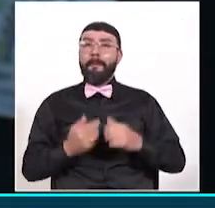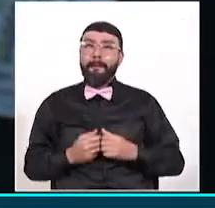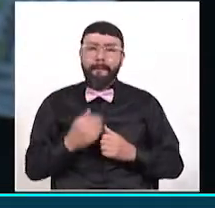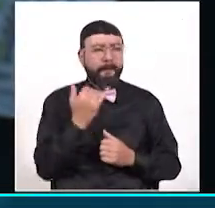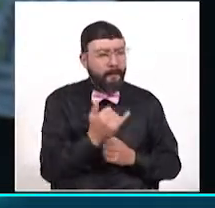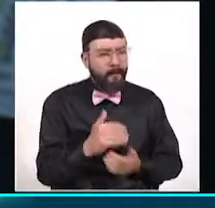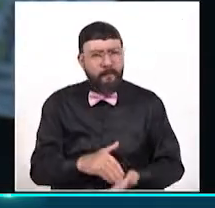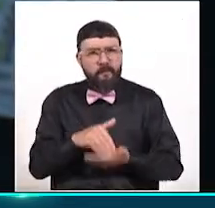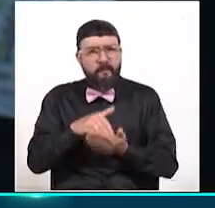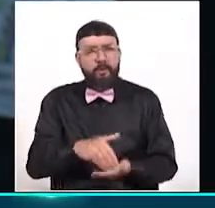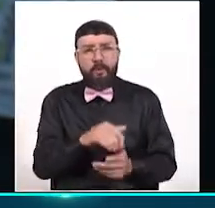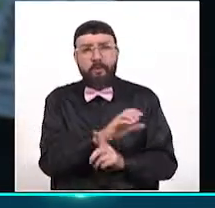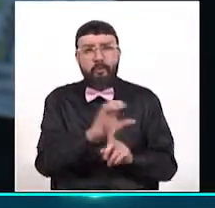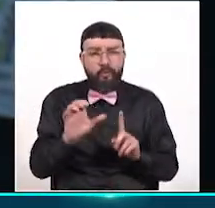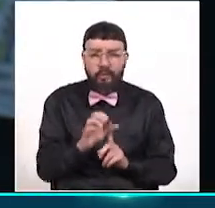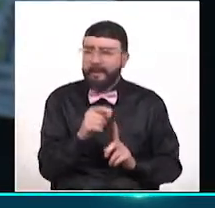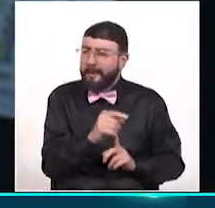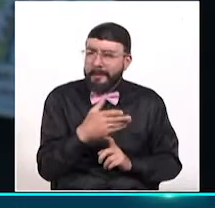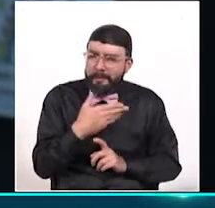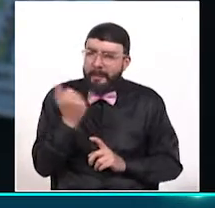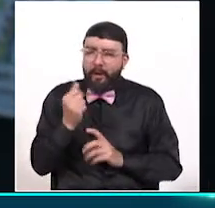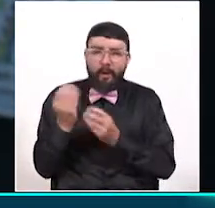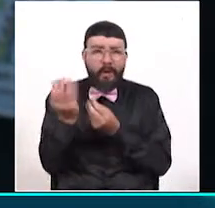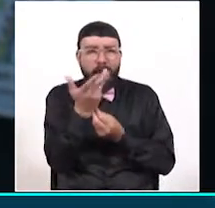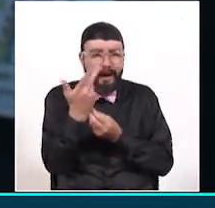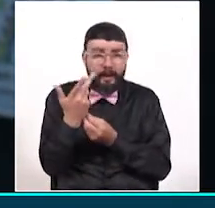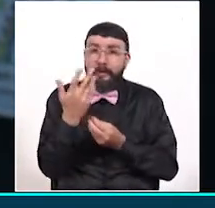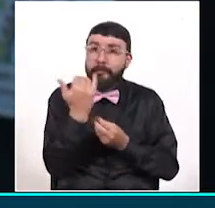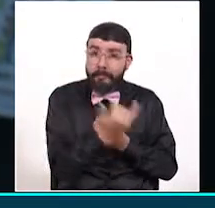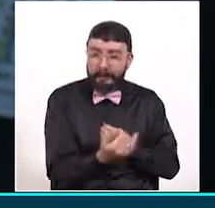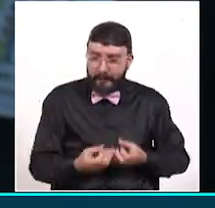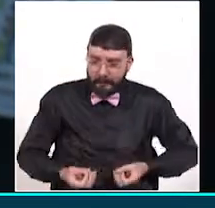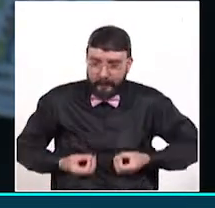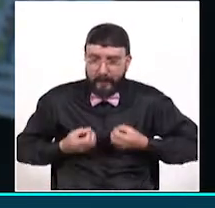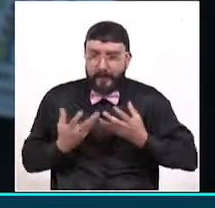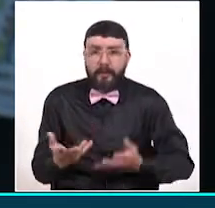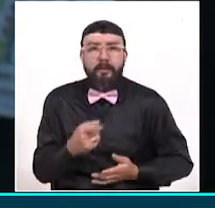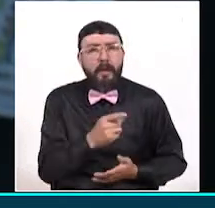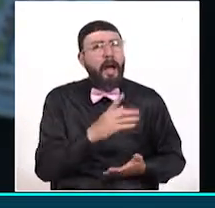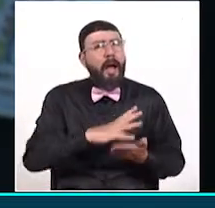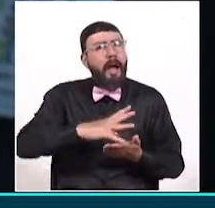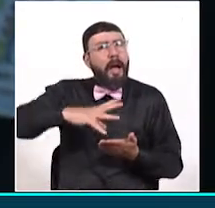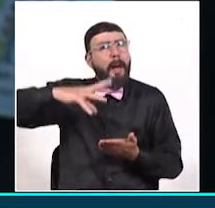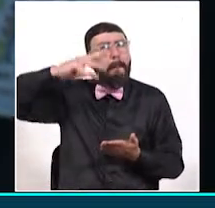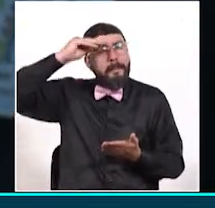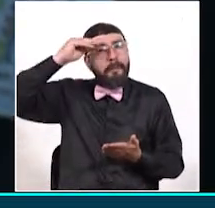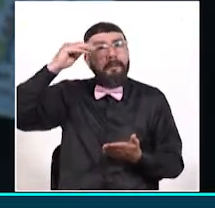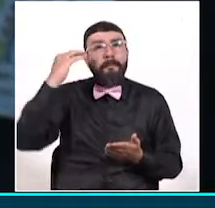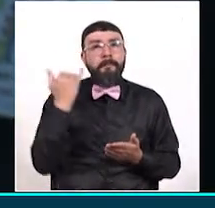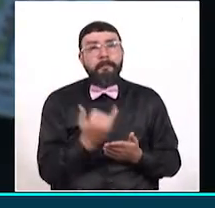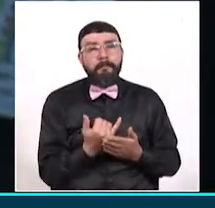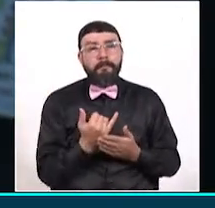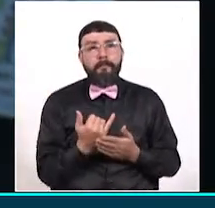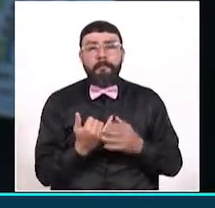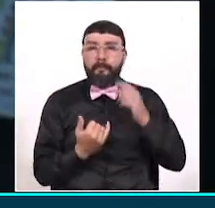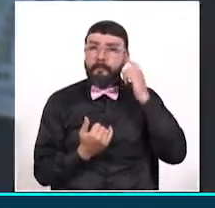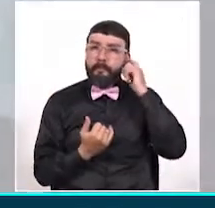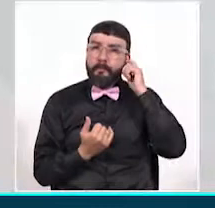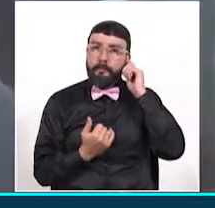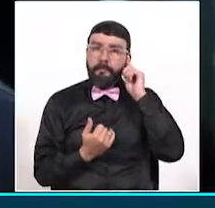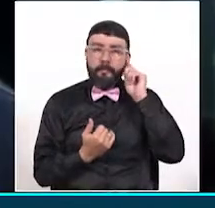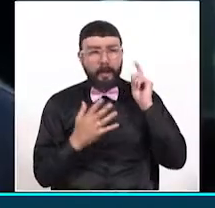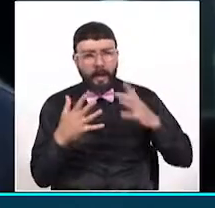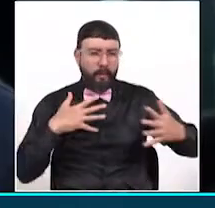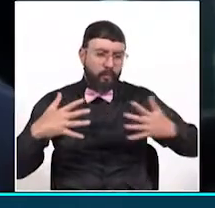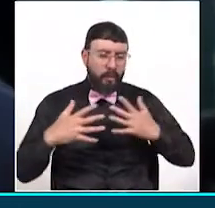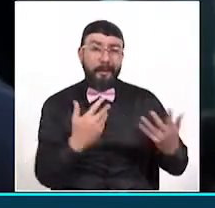lo mejor del arte, estamos aprendiendo a hacer actuaciones.